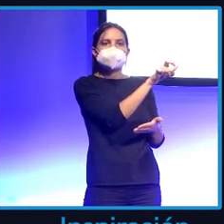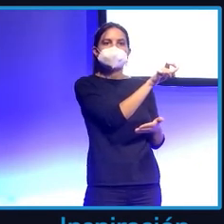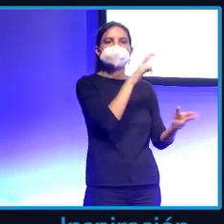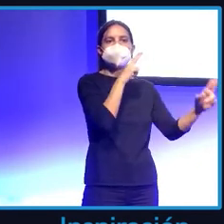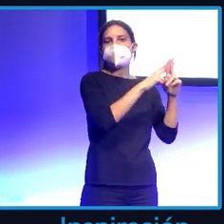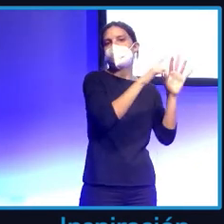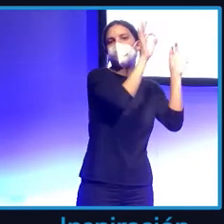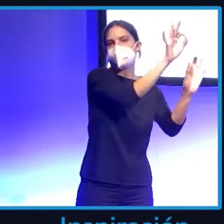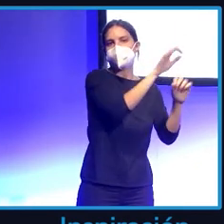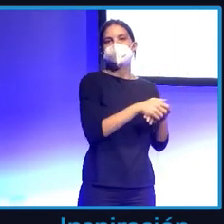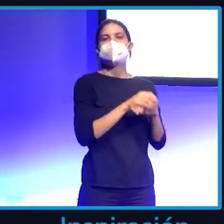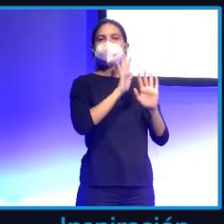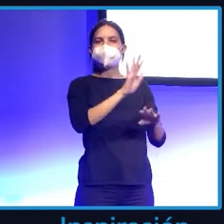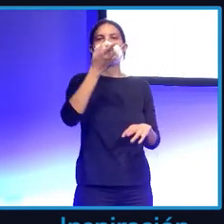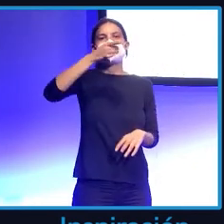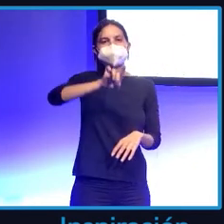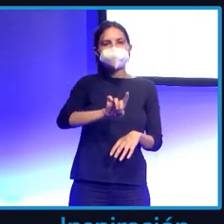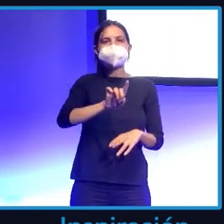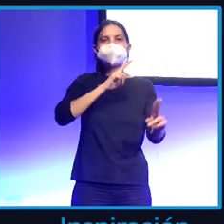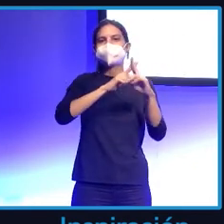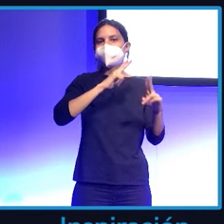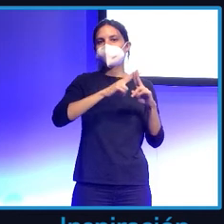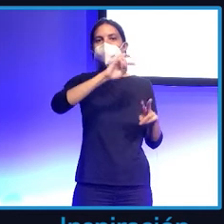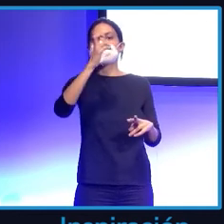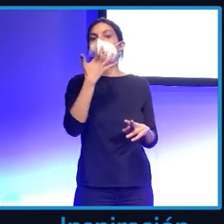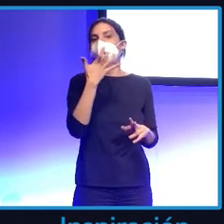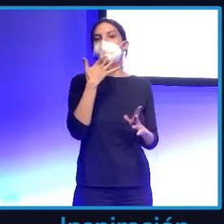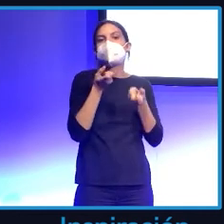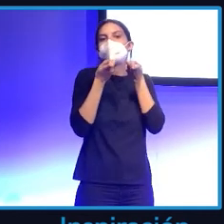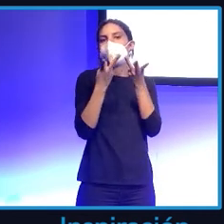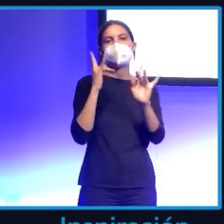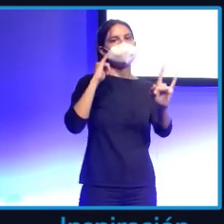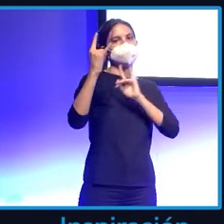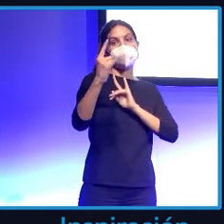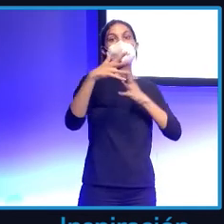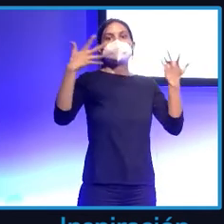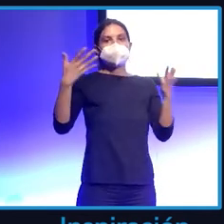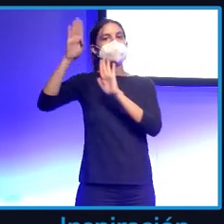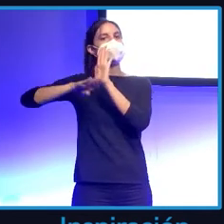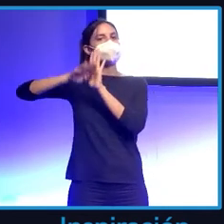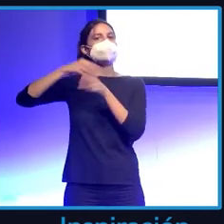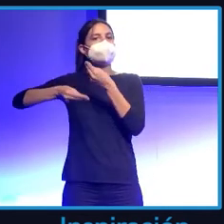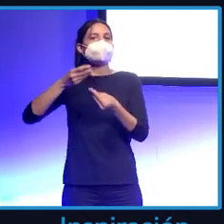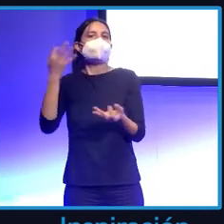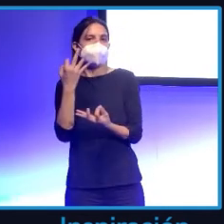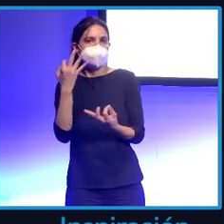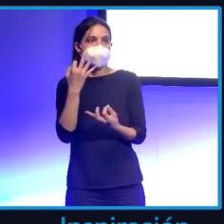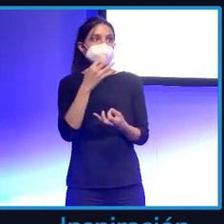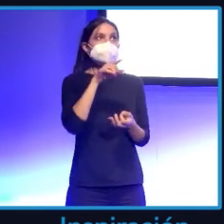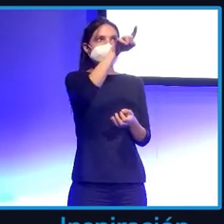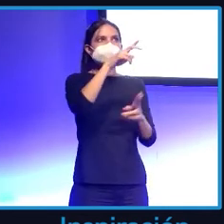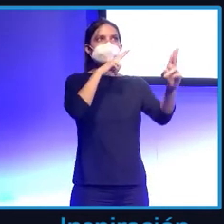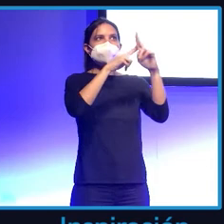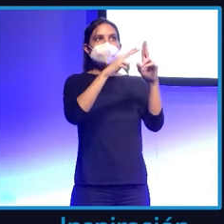menciona otro dato como un número de teléfono. Entonces, la aplicación clasifica que ese dato de